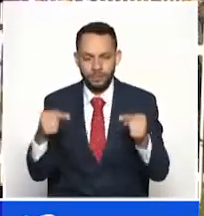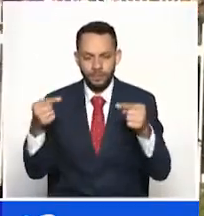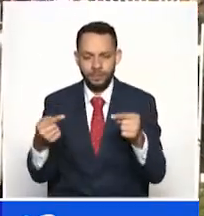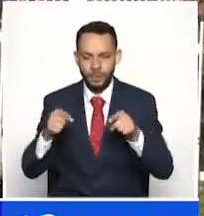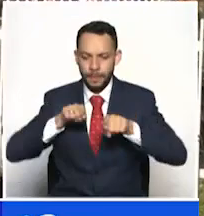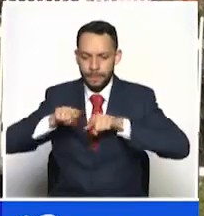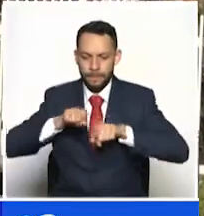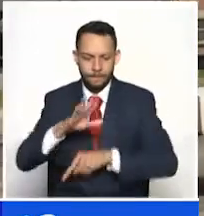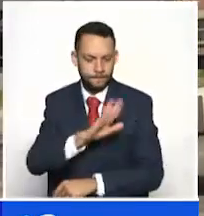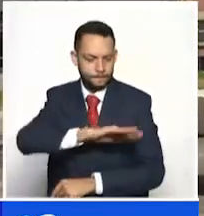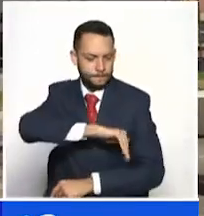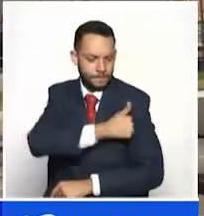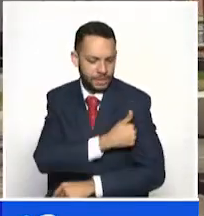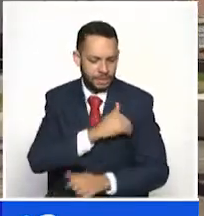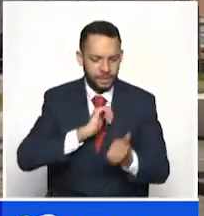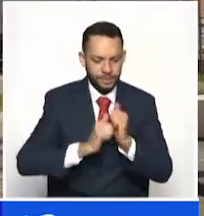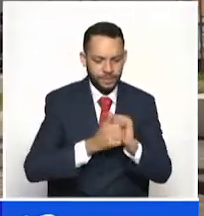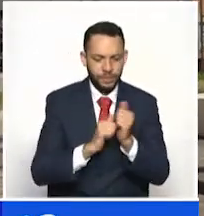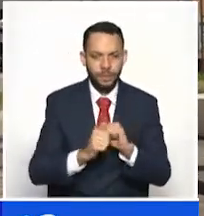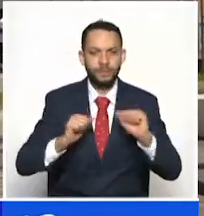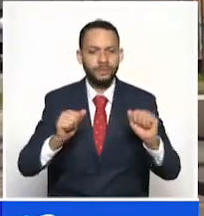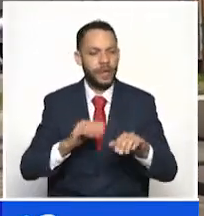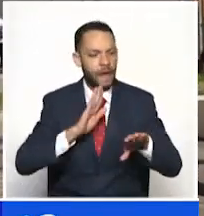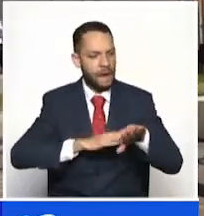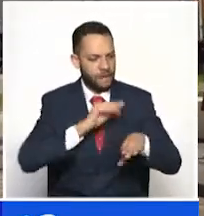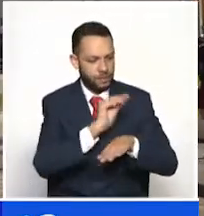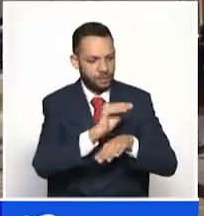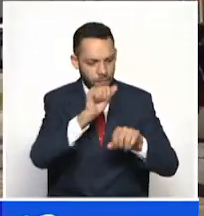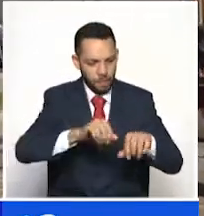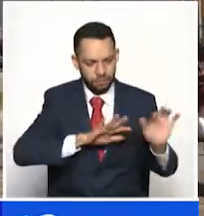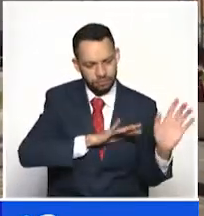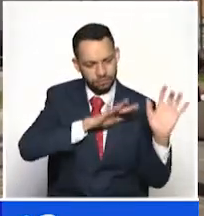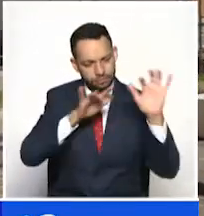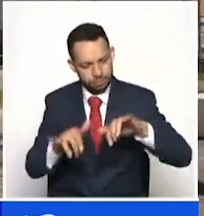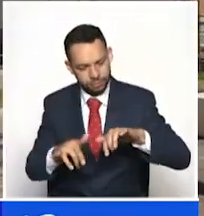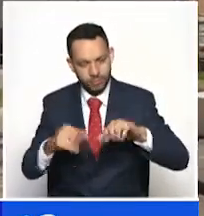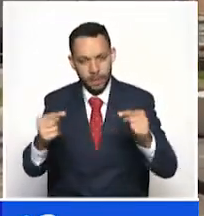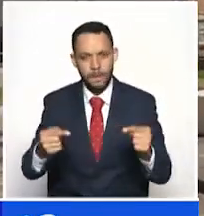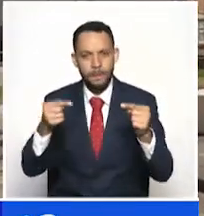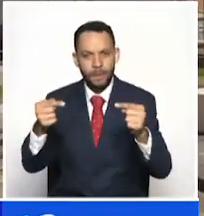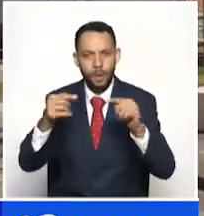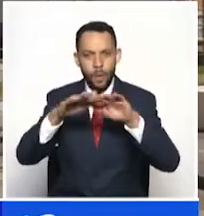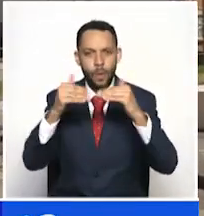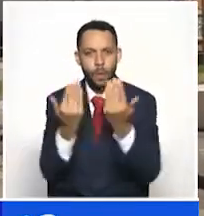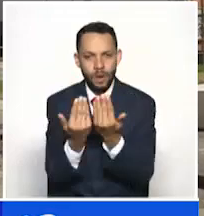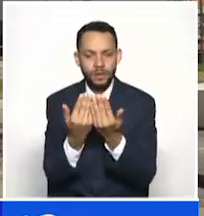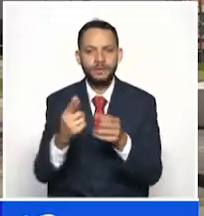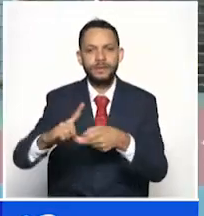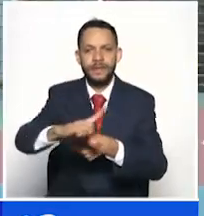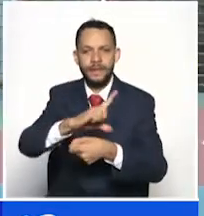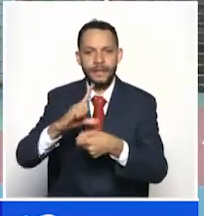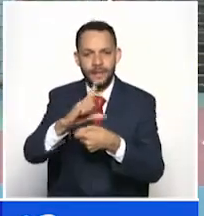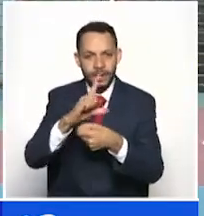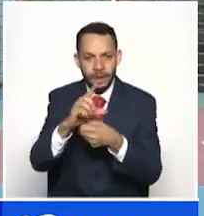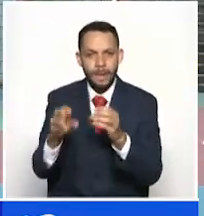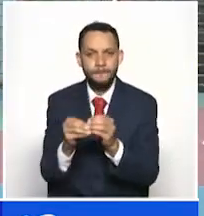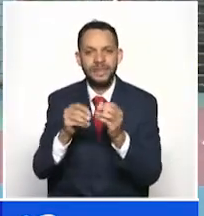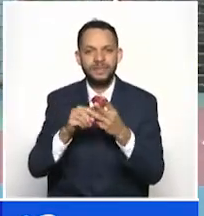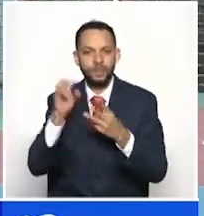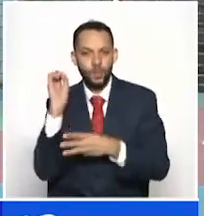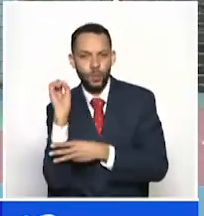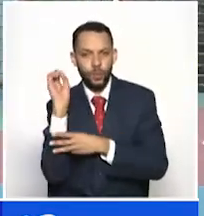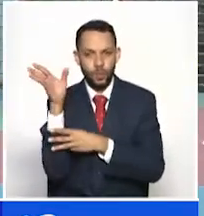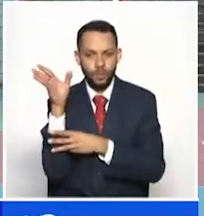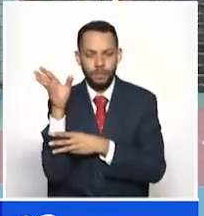del Deporte se realizará de forma presencial y estará dirigida a niños, niñas y jóvenes de colegios, ligas y clubes de Manizales que